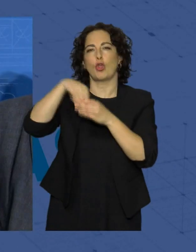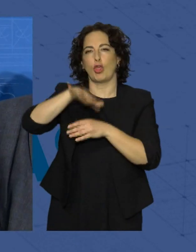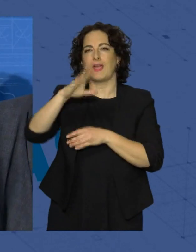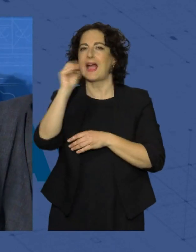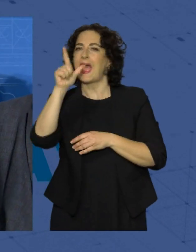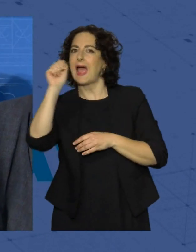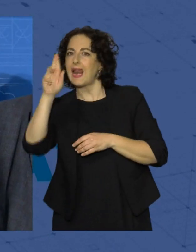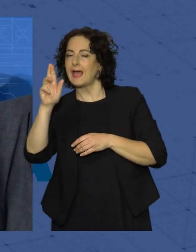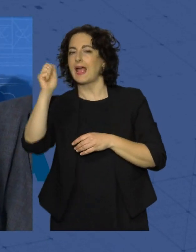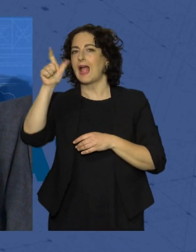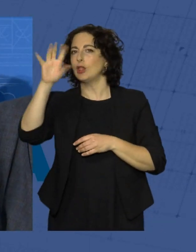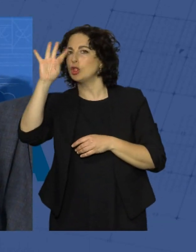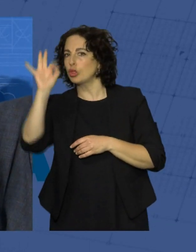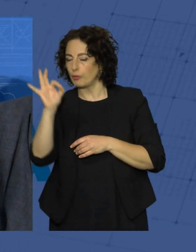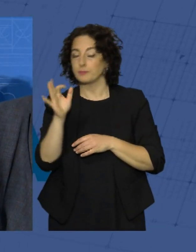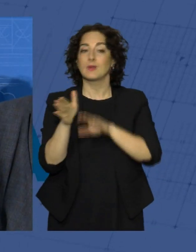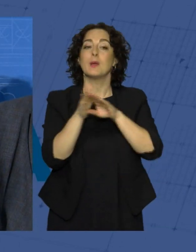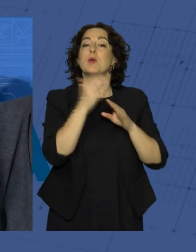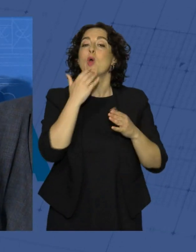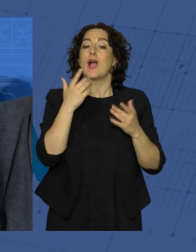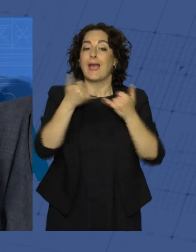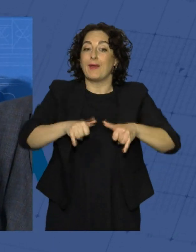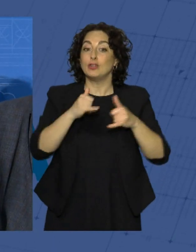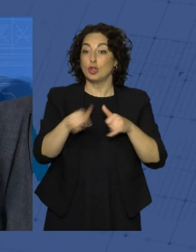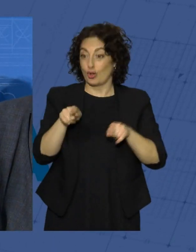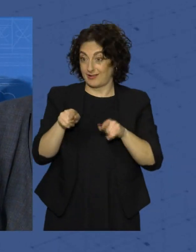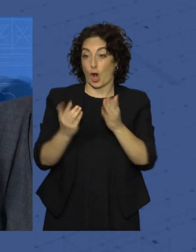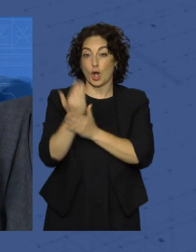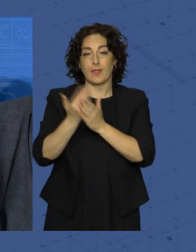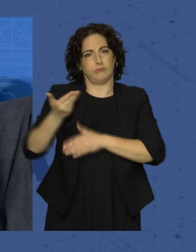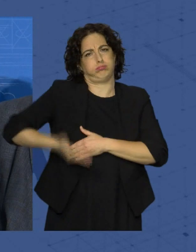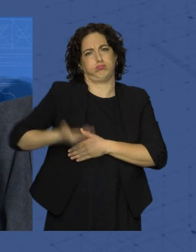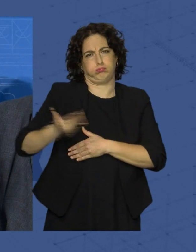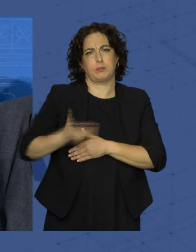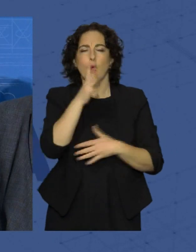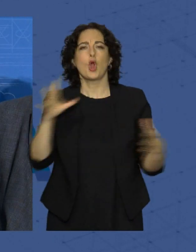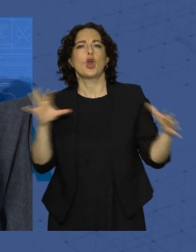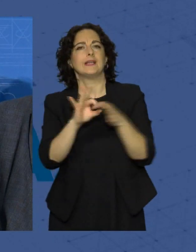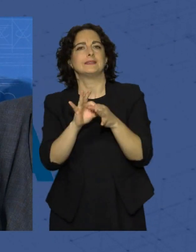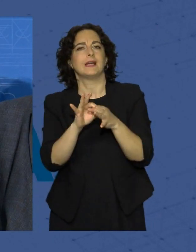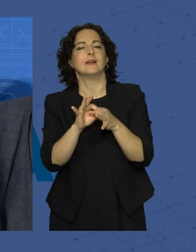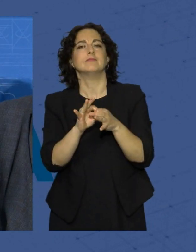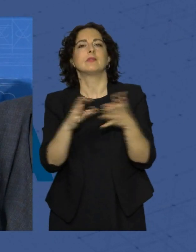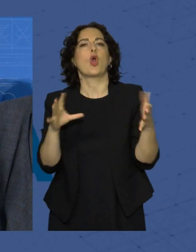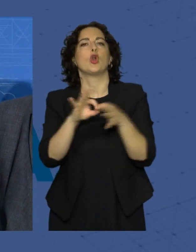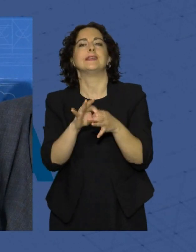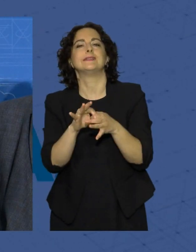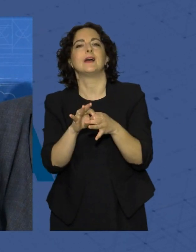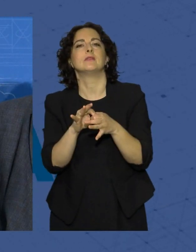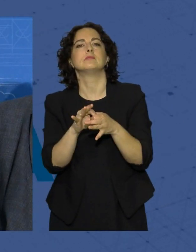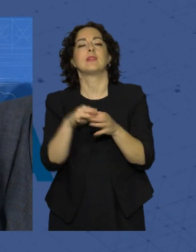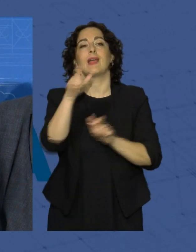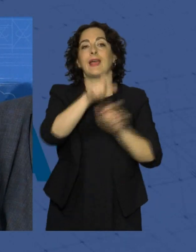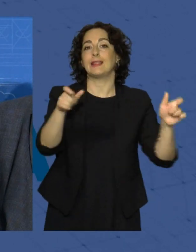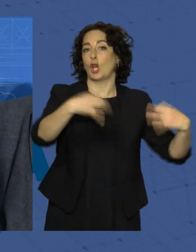Eventos como las Jornadas son muy importantes porque conectan la